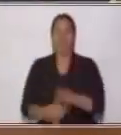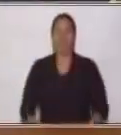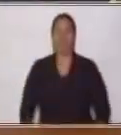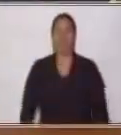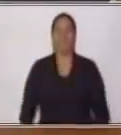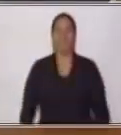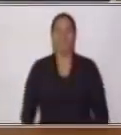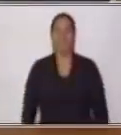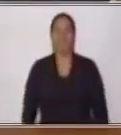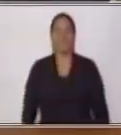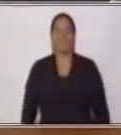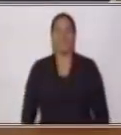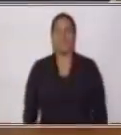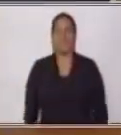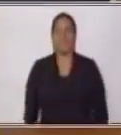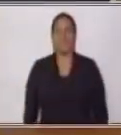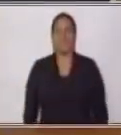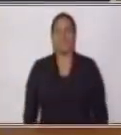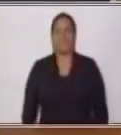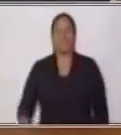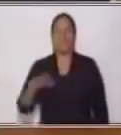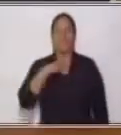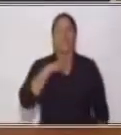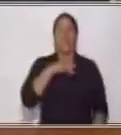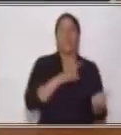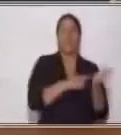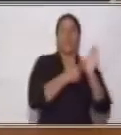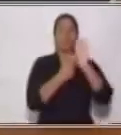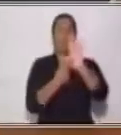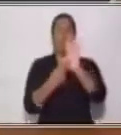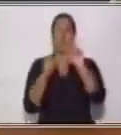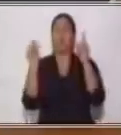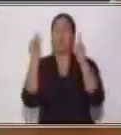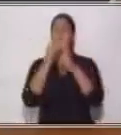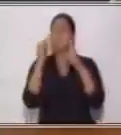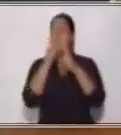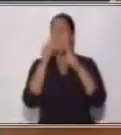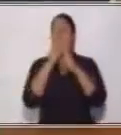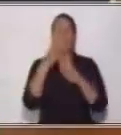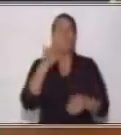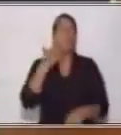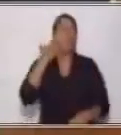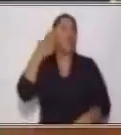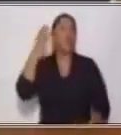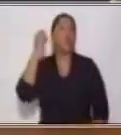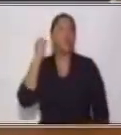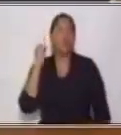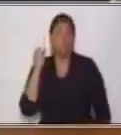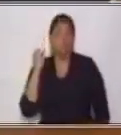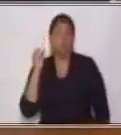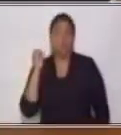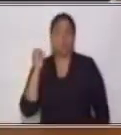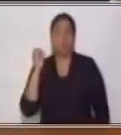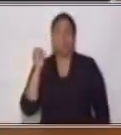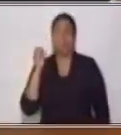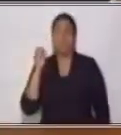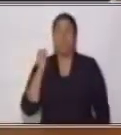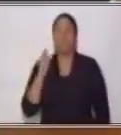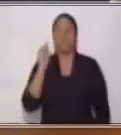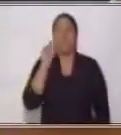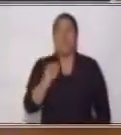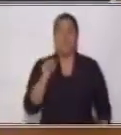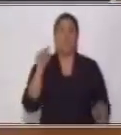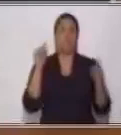Tengo aquí la palabra que dice abuelo. Muy bien. Esta